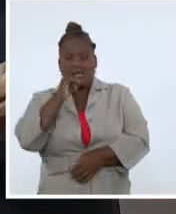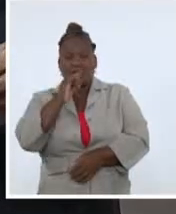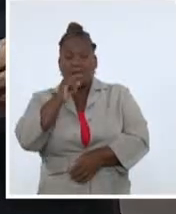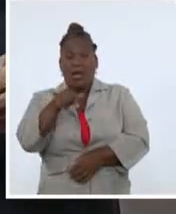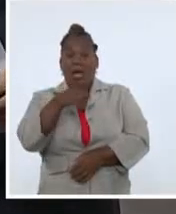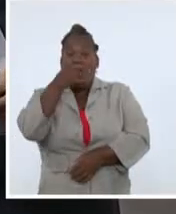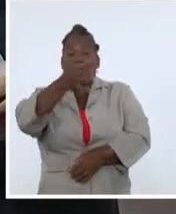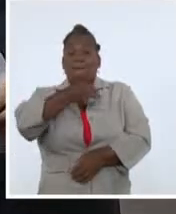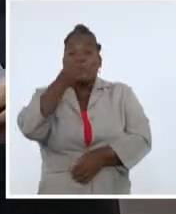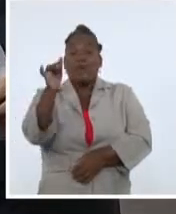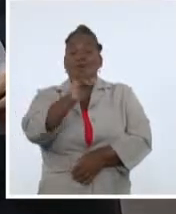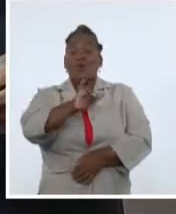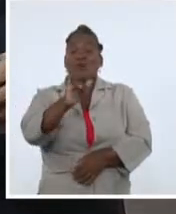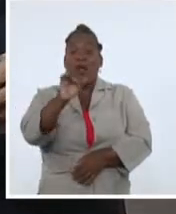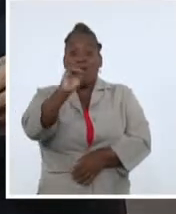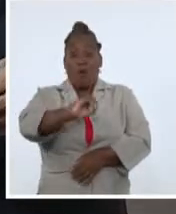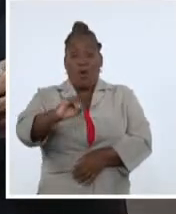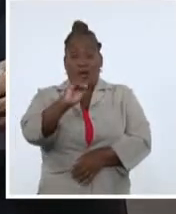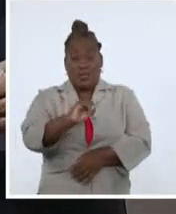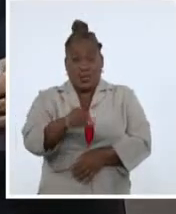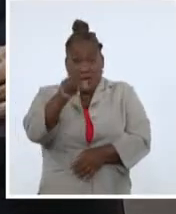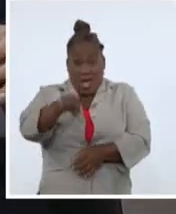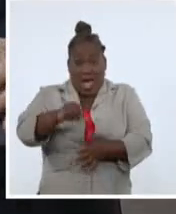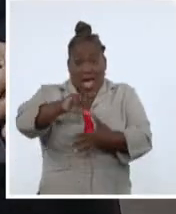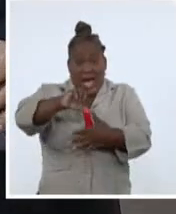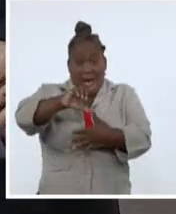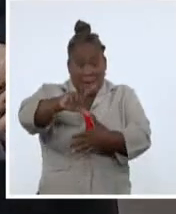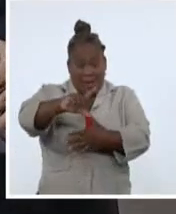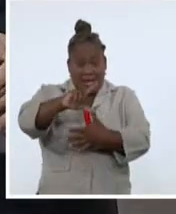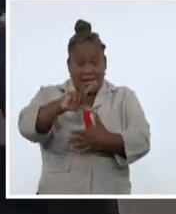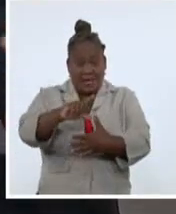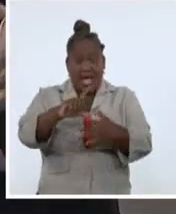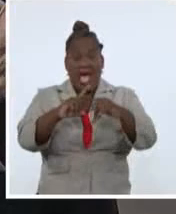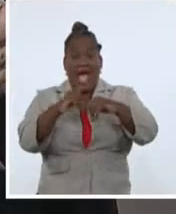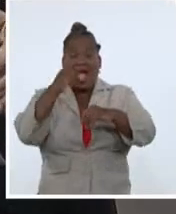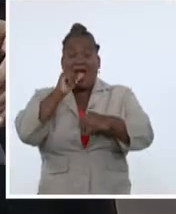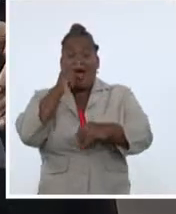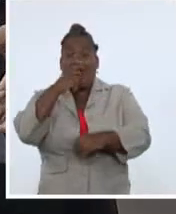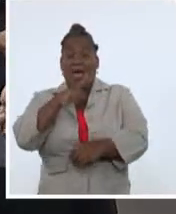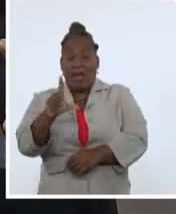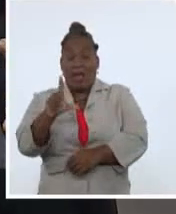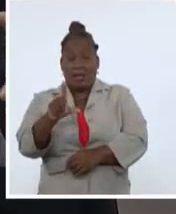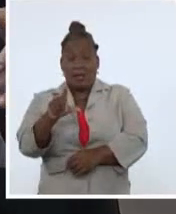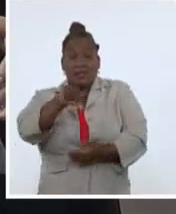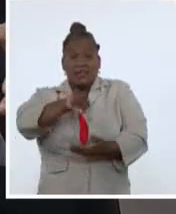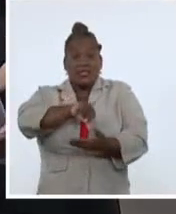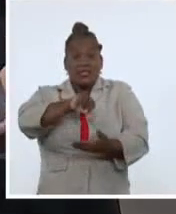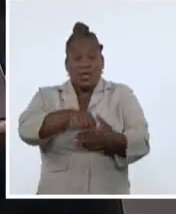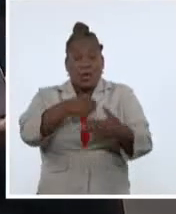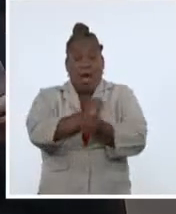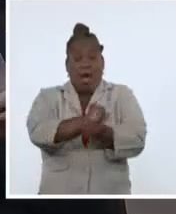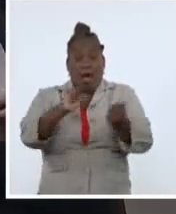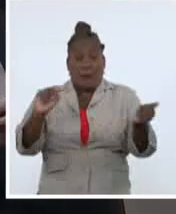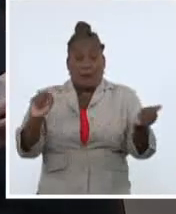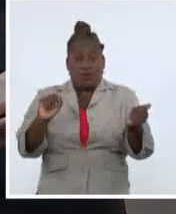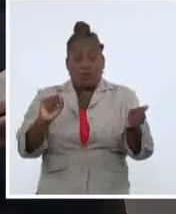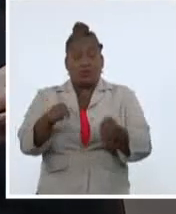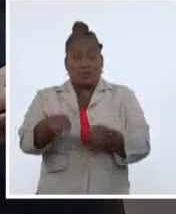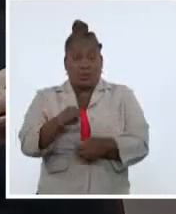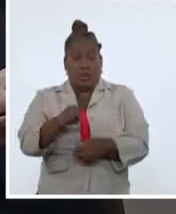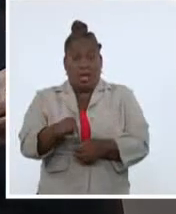Polanco Fuentes organizaciones nacidas aquí en América Latina, como la CADAL, que es el centro para la apertura democrática en América Latina,